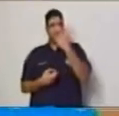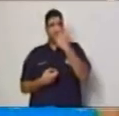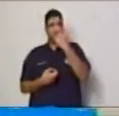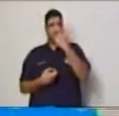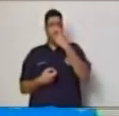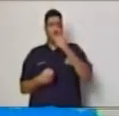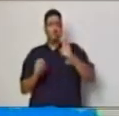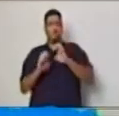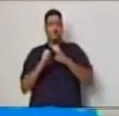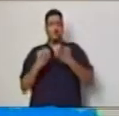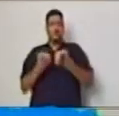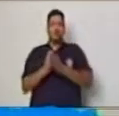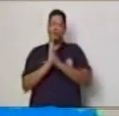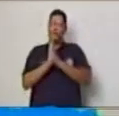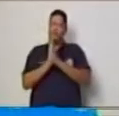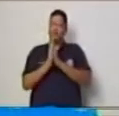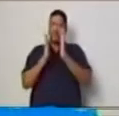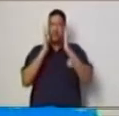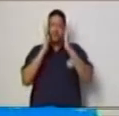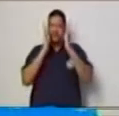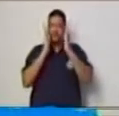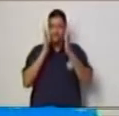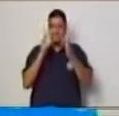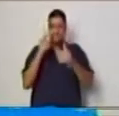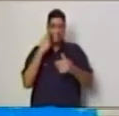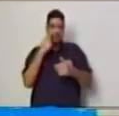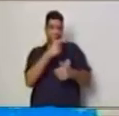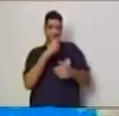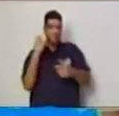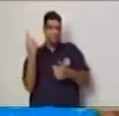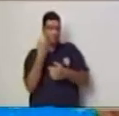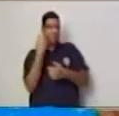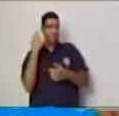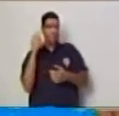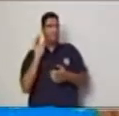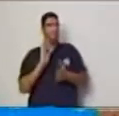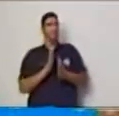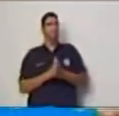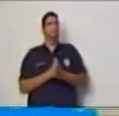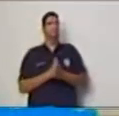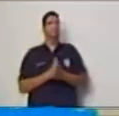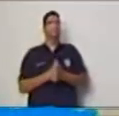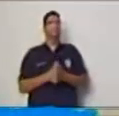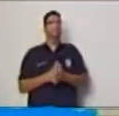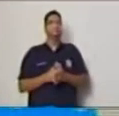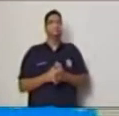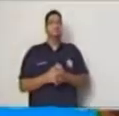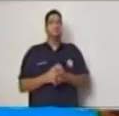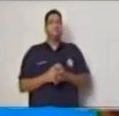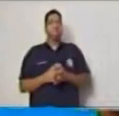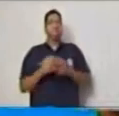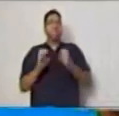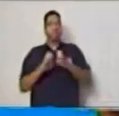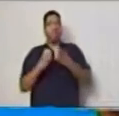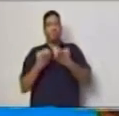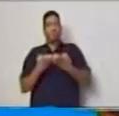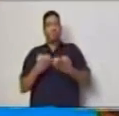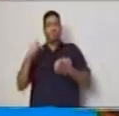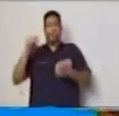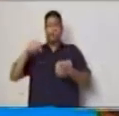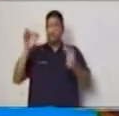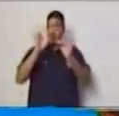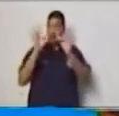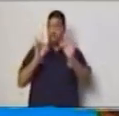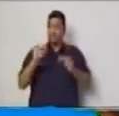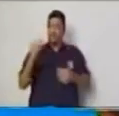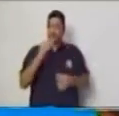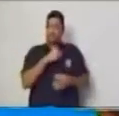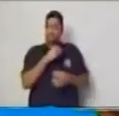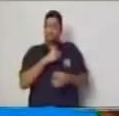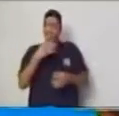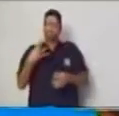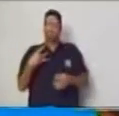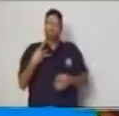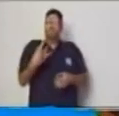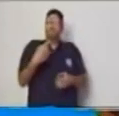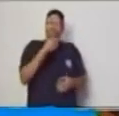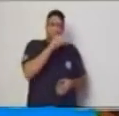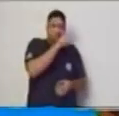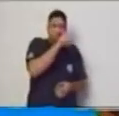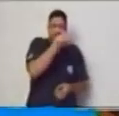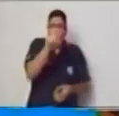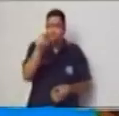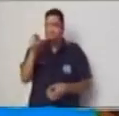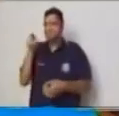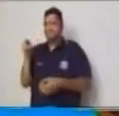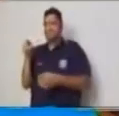refiriéndonos a los plátanos de esta forma quiero invitarte a que puedas hacer el trazo